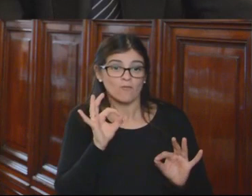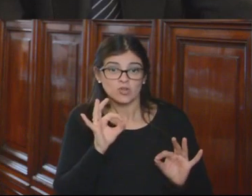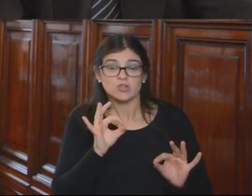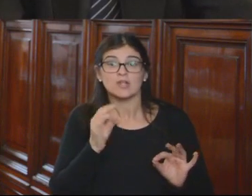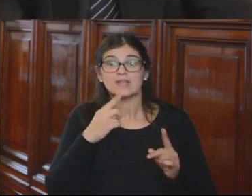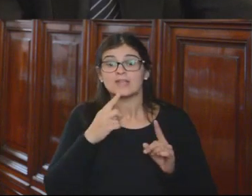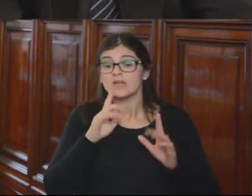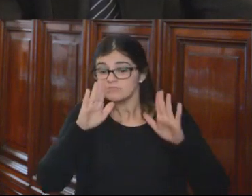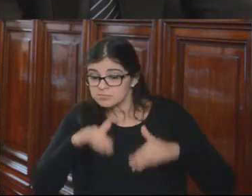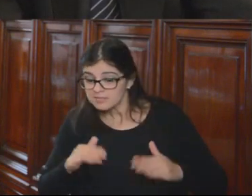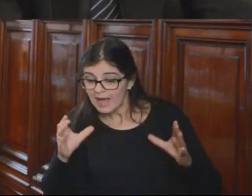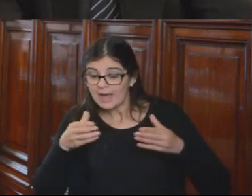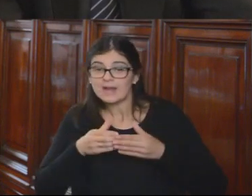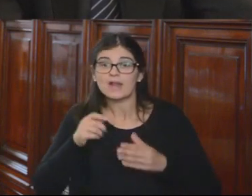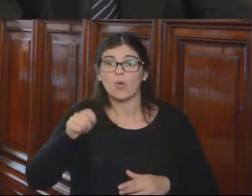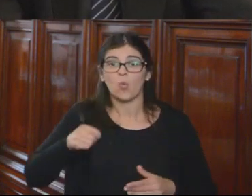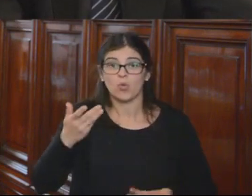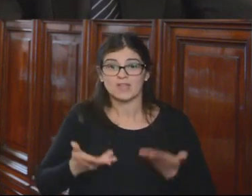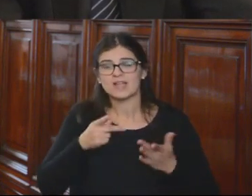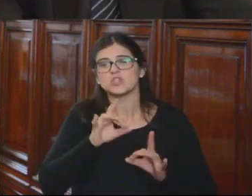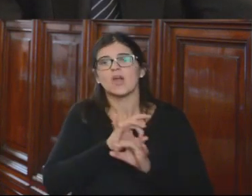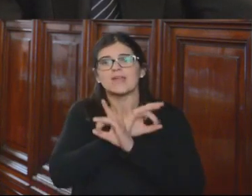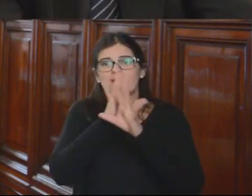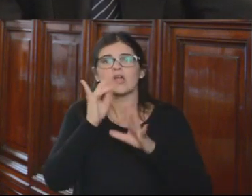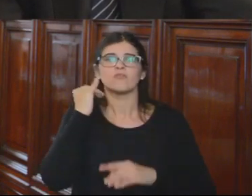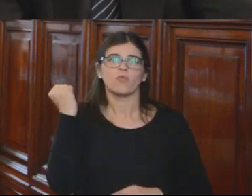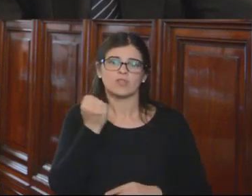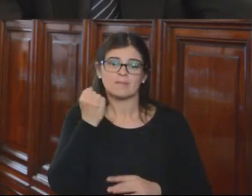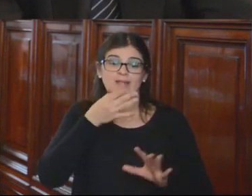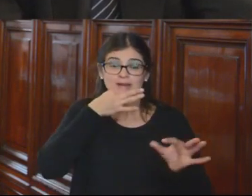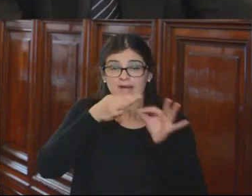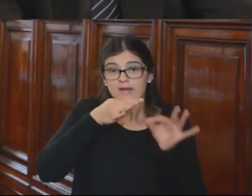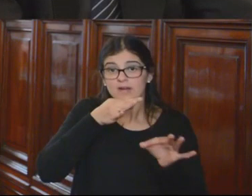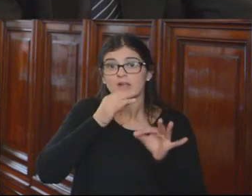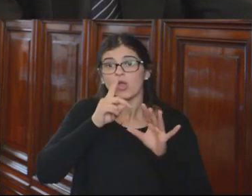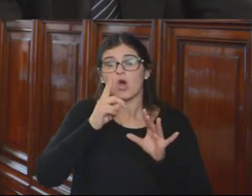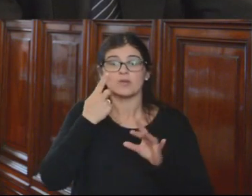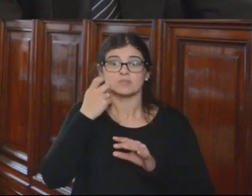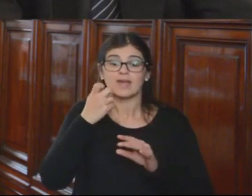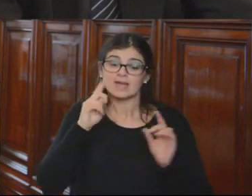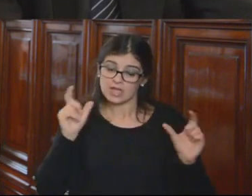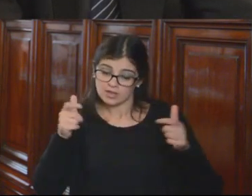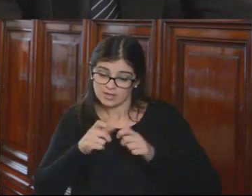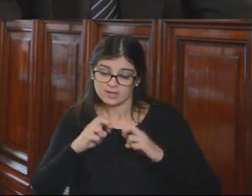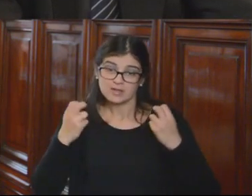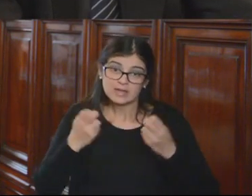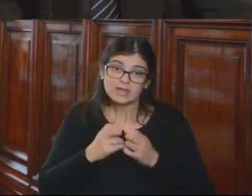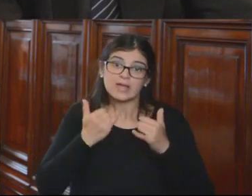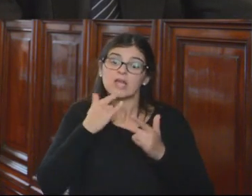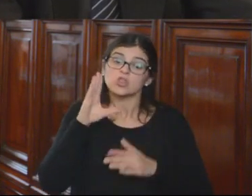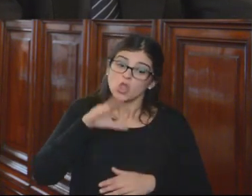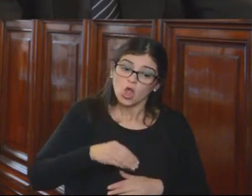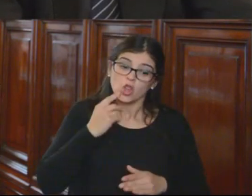pertenecer a la carrera judicial. Eso es claro y fundamental establecer o denotar que el Tribunal Constitucional ha establecido que todos los